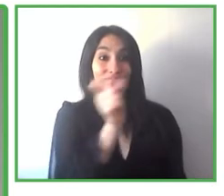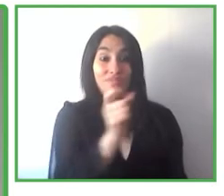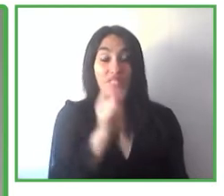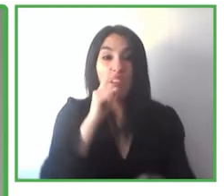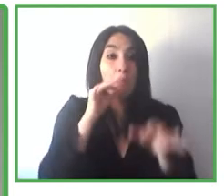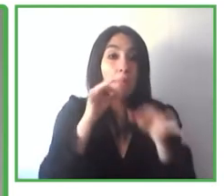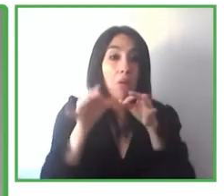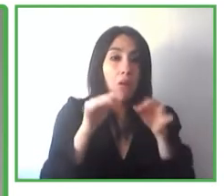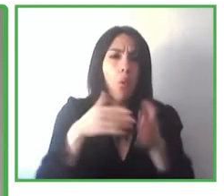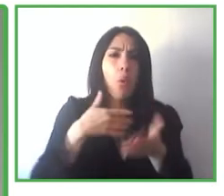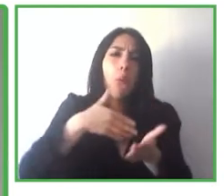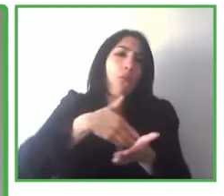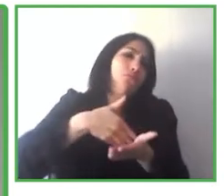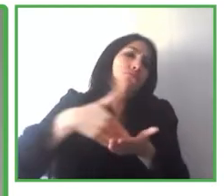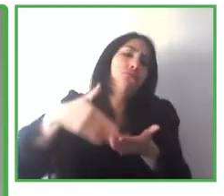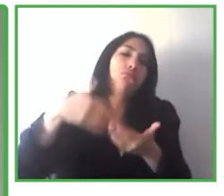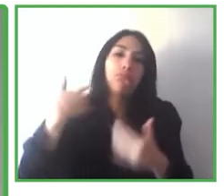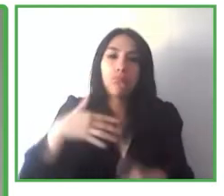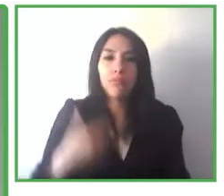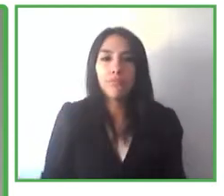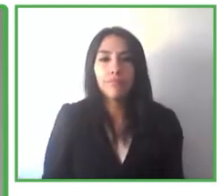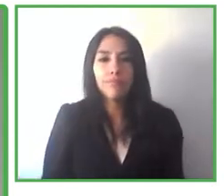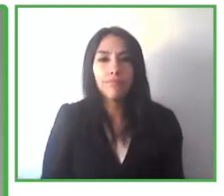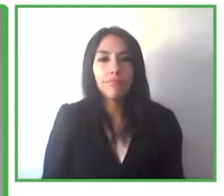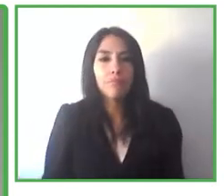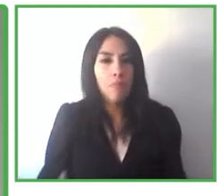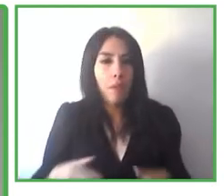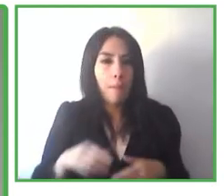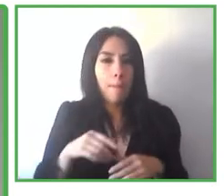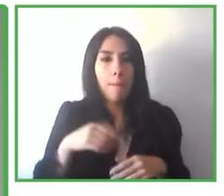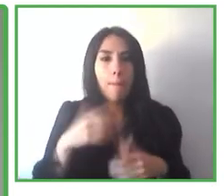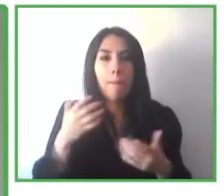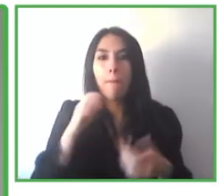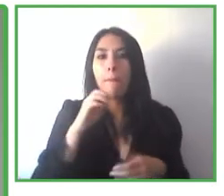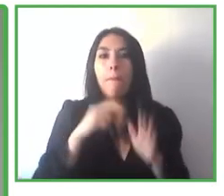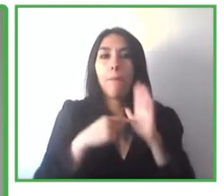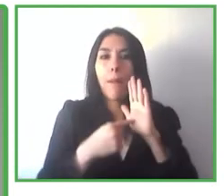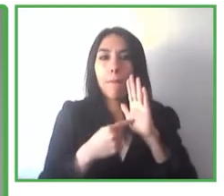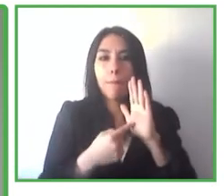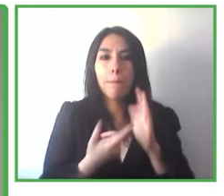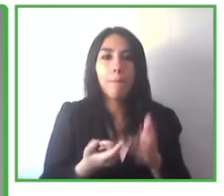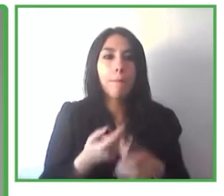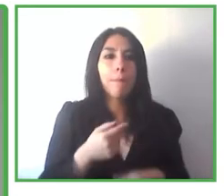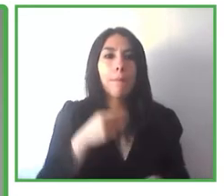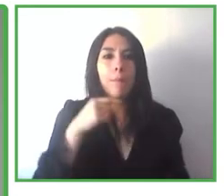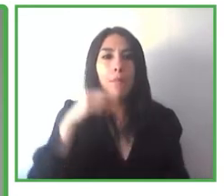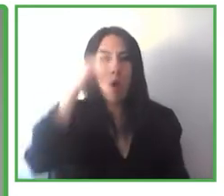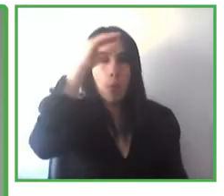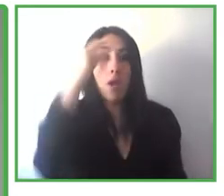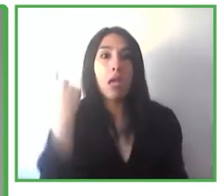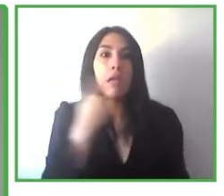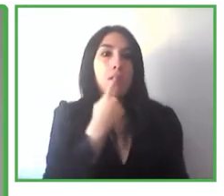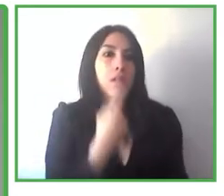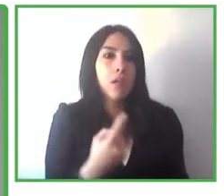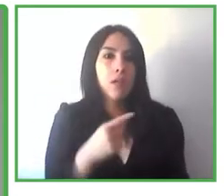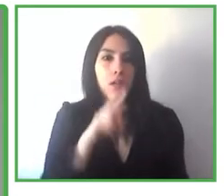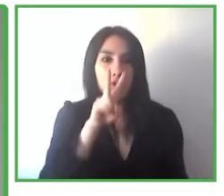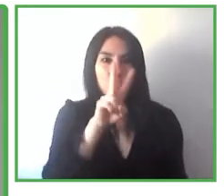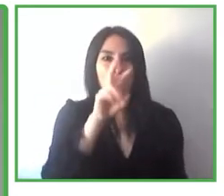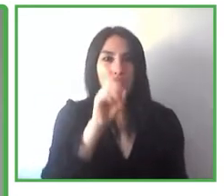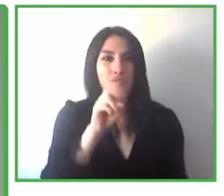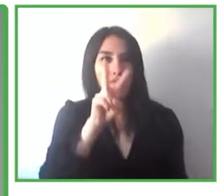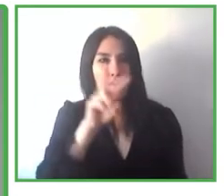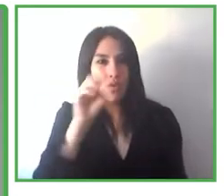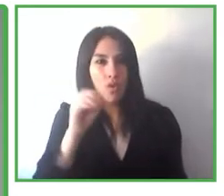hablando que, por ejemplo, Gartner predecía que en el 2020 habría 100 millones de personas que comprarían sistemas de